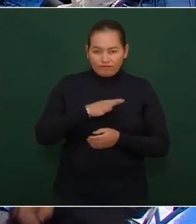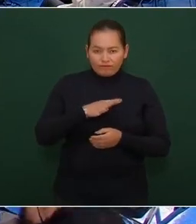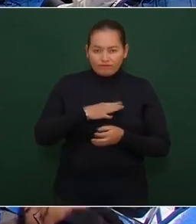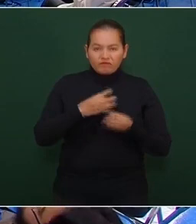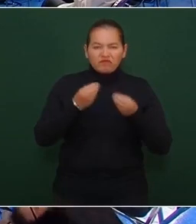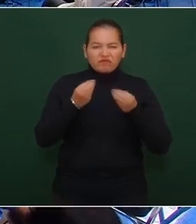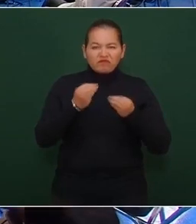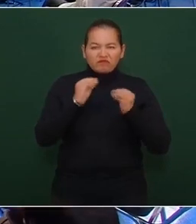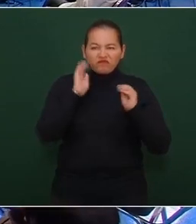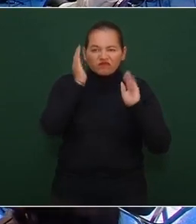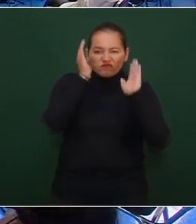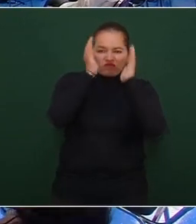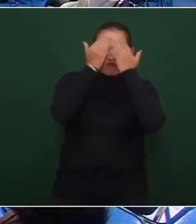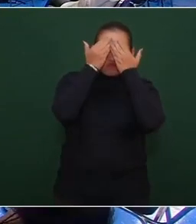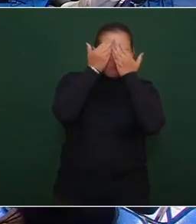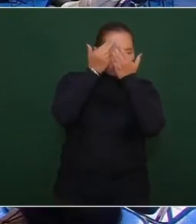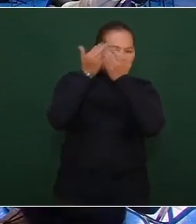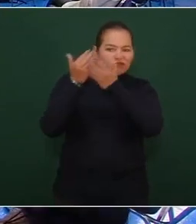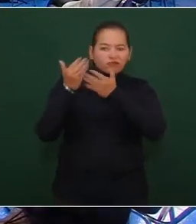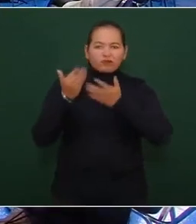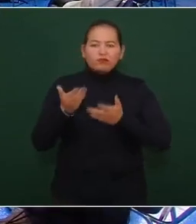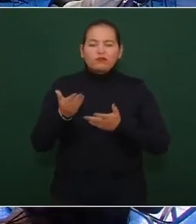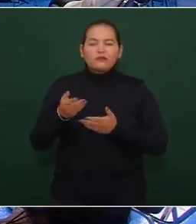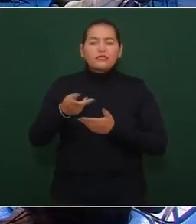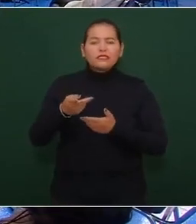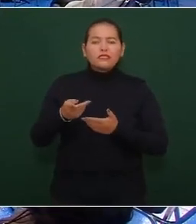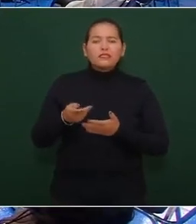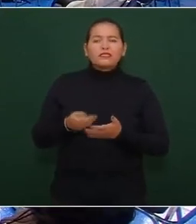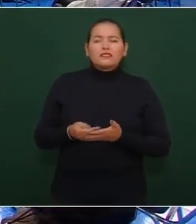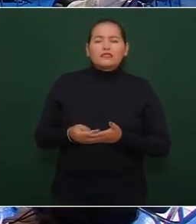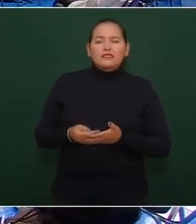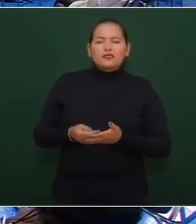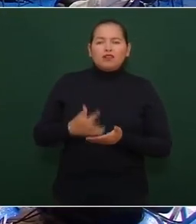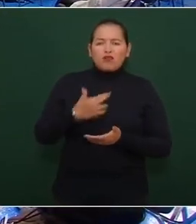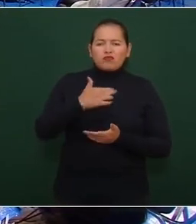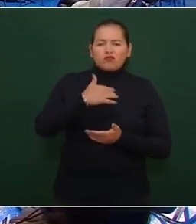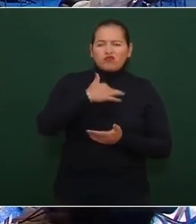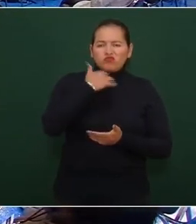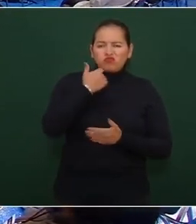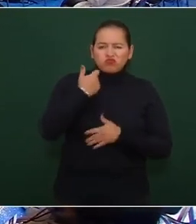y no todos por corruptos